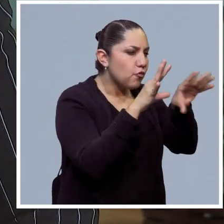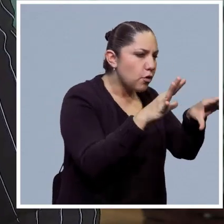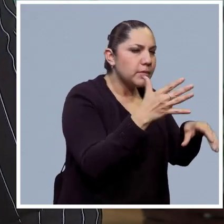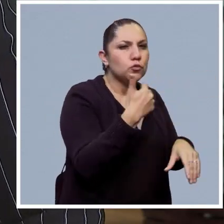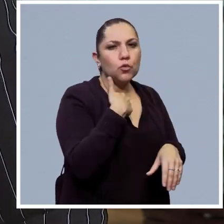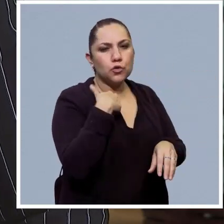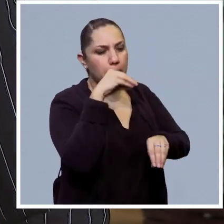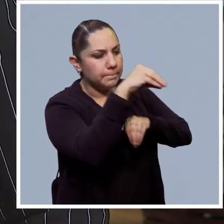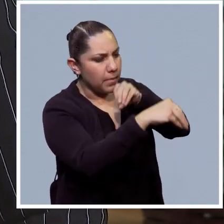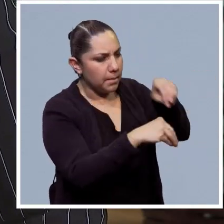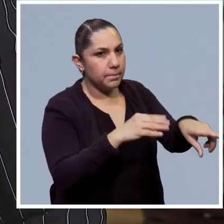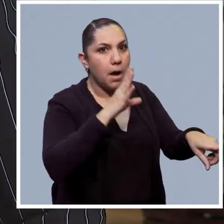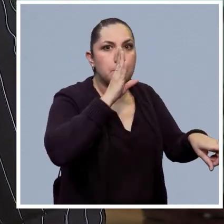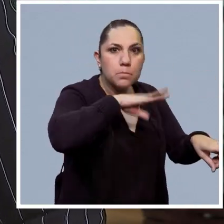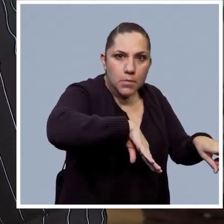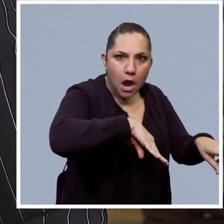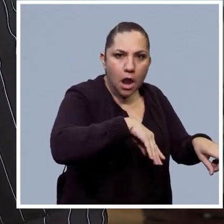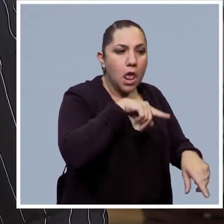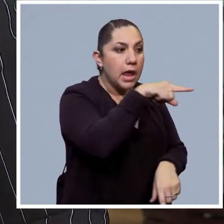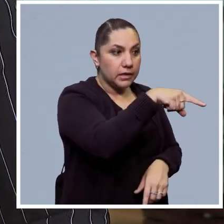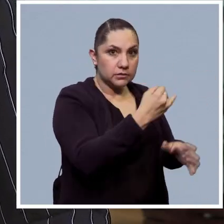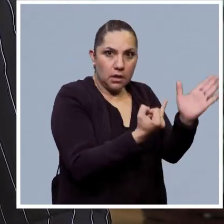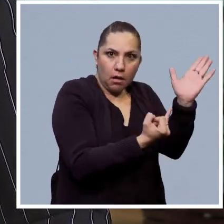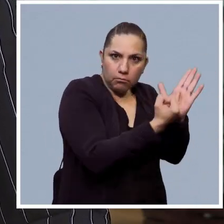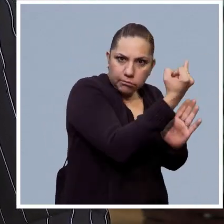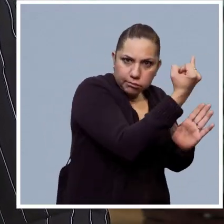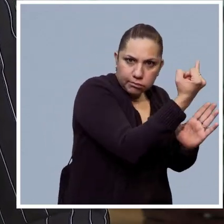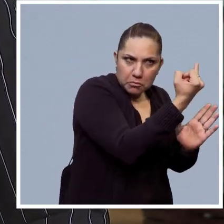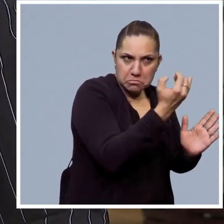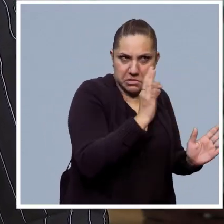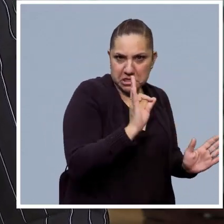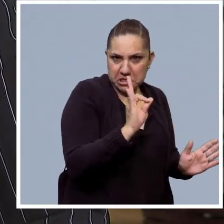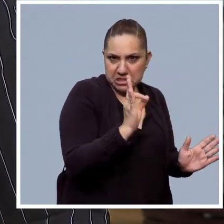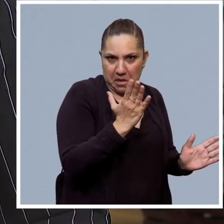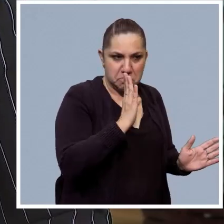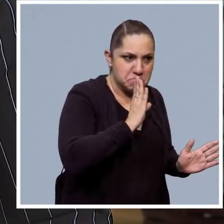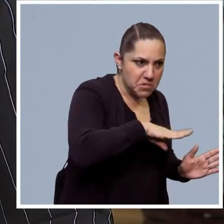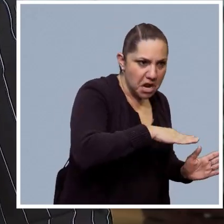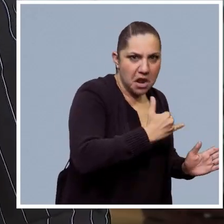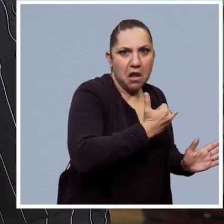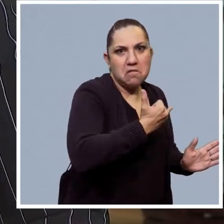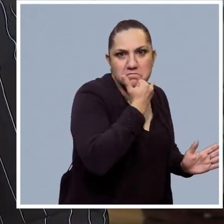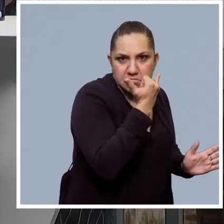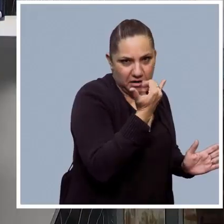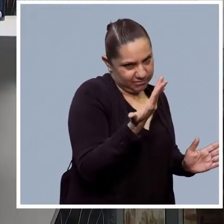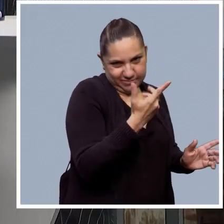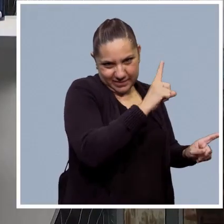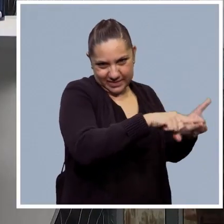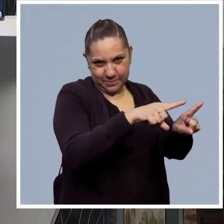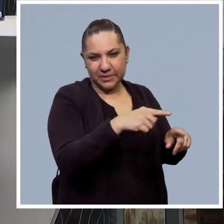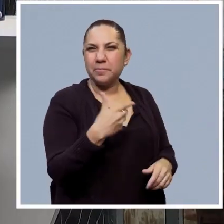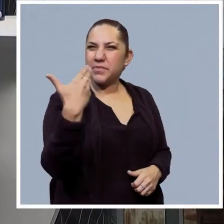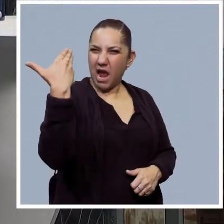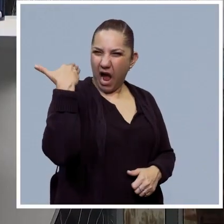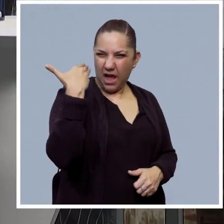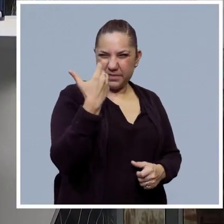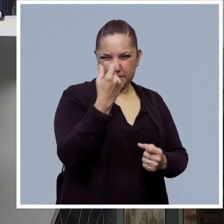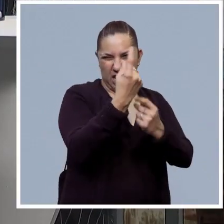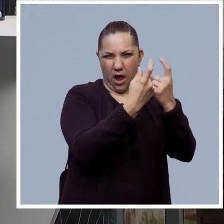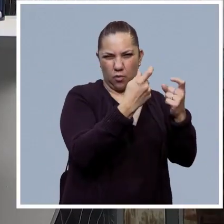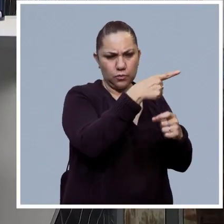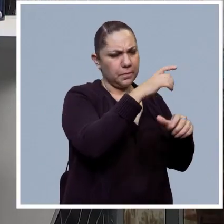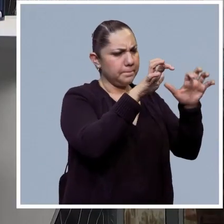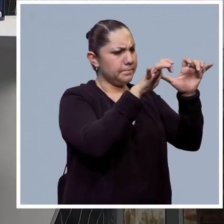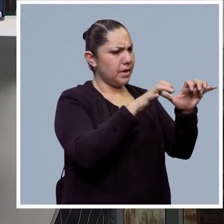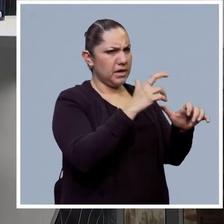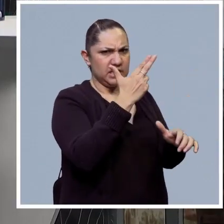replicar conductas que sean un poquito alteradas. Se hablaba mucho hace poquito de una controversia en un chat que